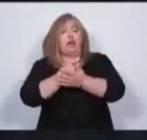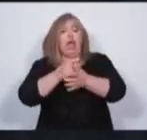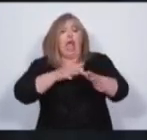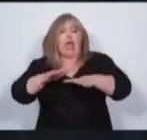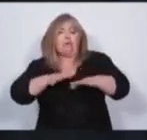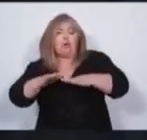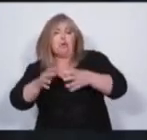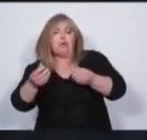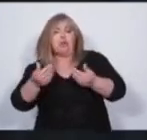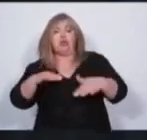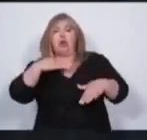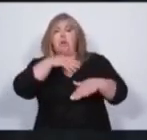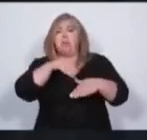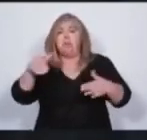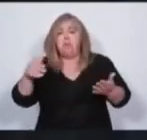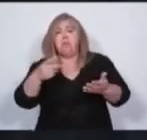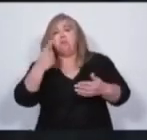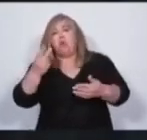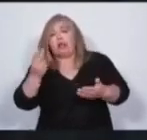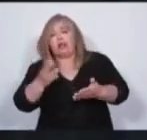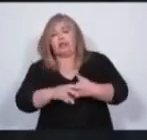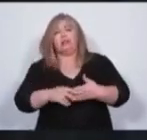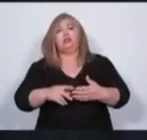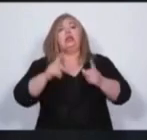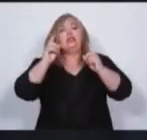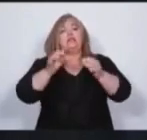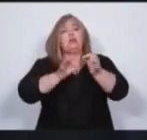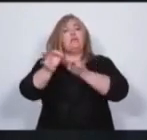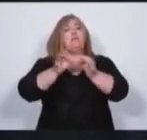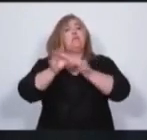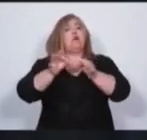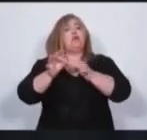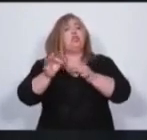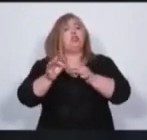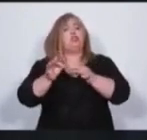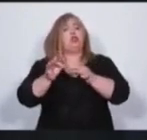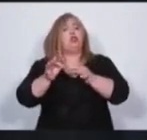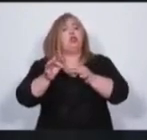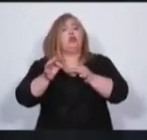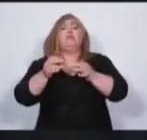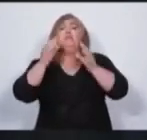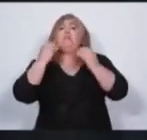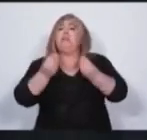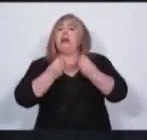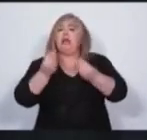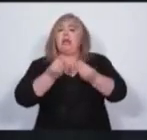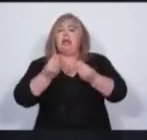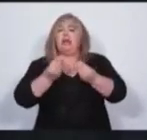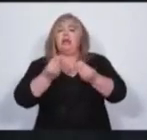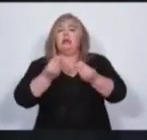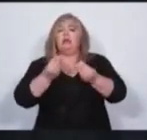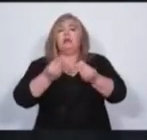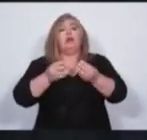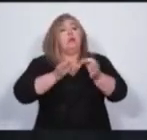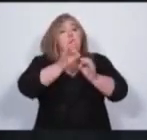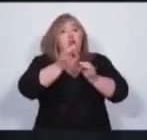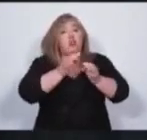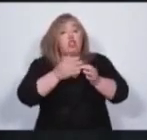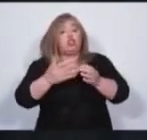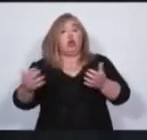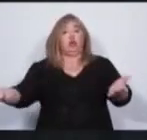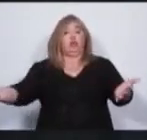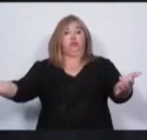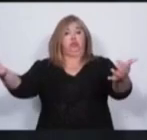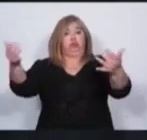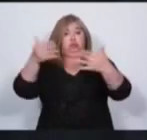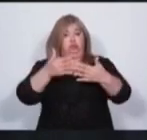hay que hacerlo. Y también tenemos que hacer un proyecto donde se haga una evaluación previa de todos los proyectos que entran a la